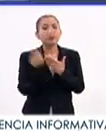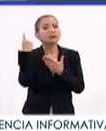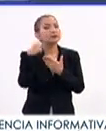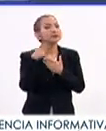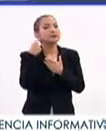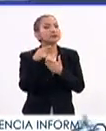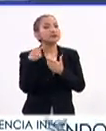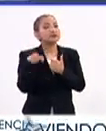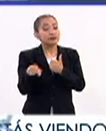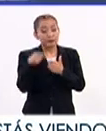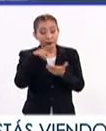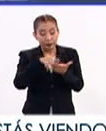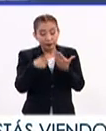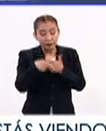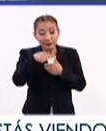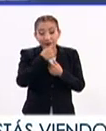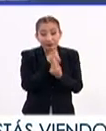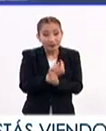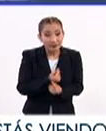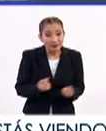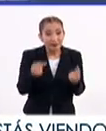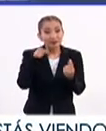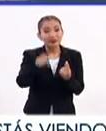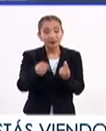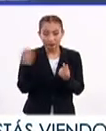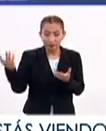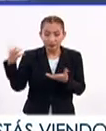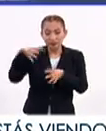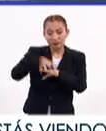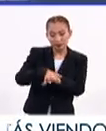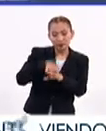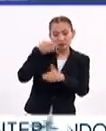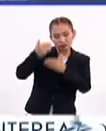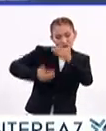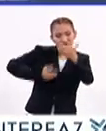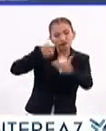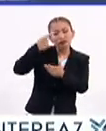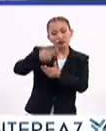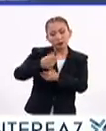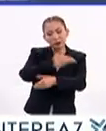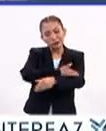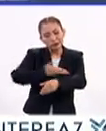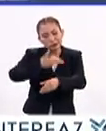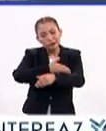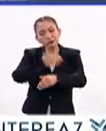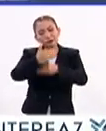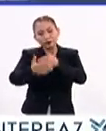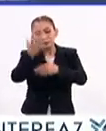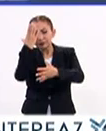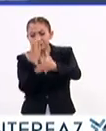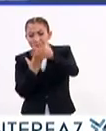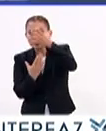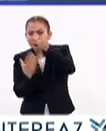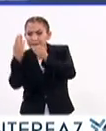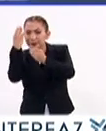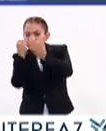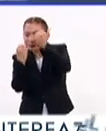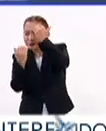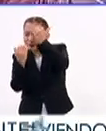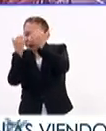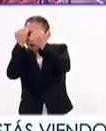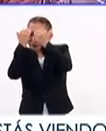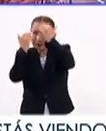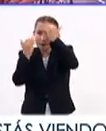para que los niños incluirlos y desarrollar esos procesos cognitivos y